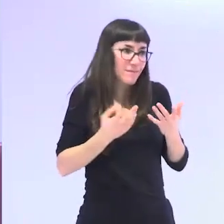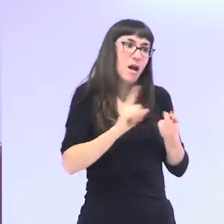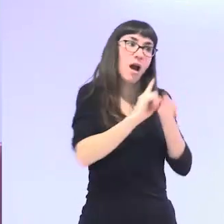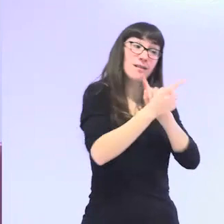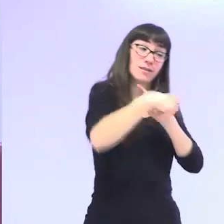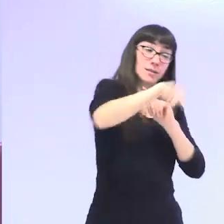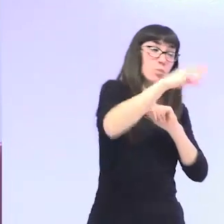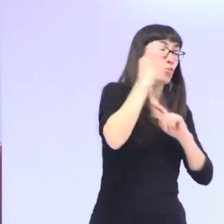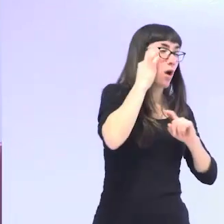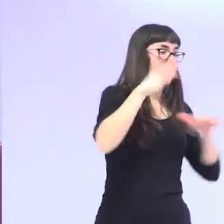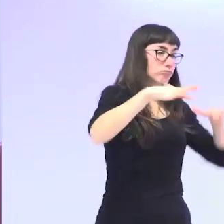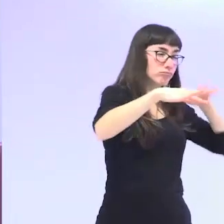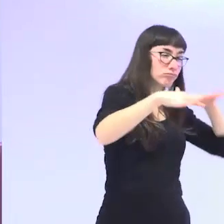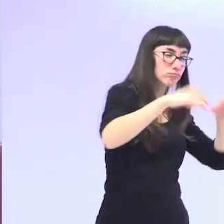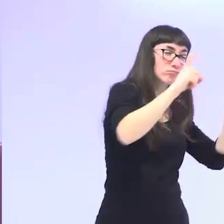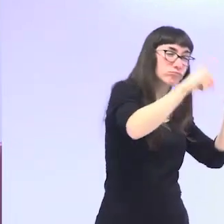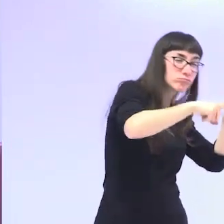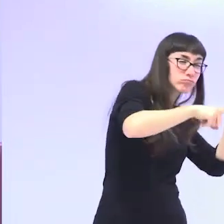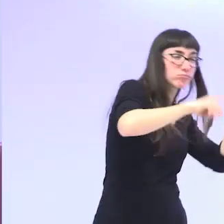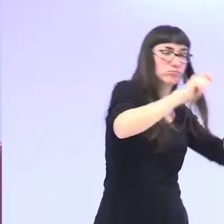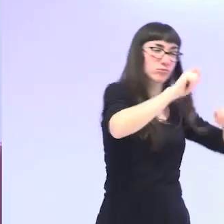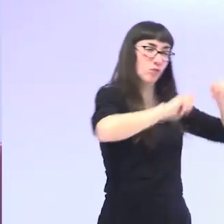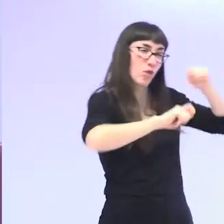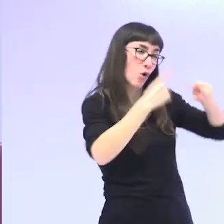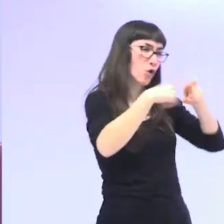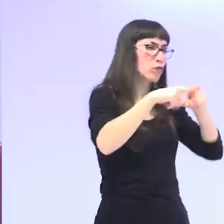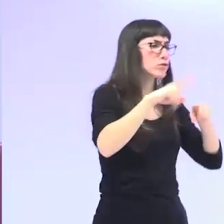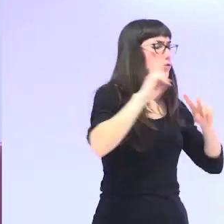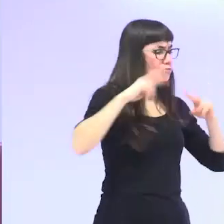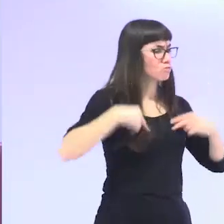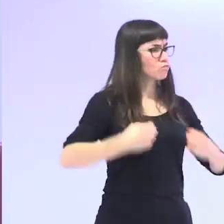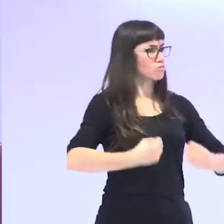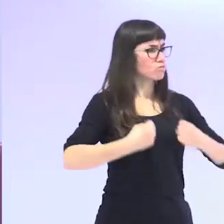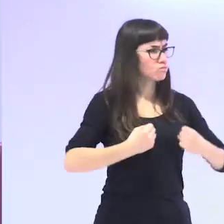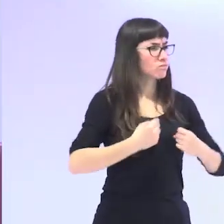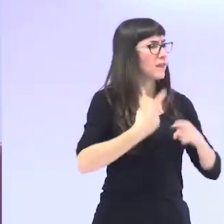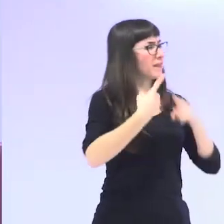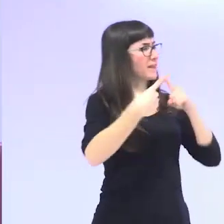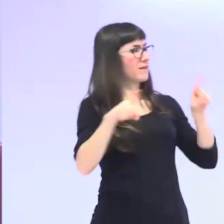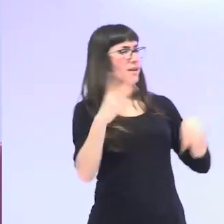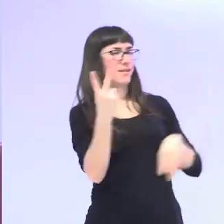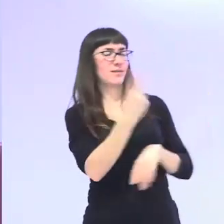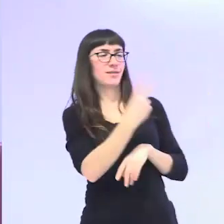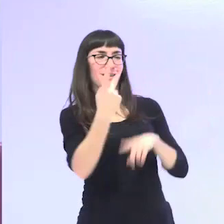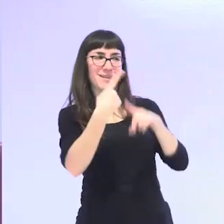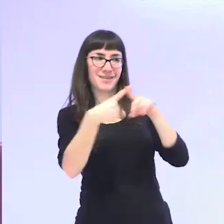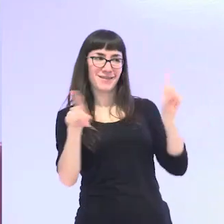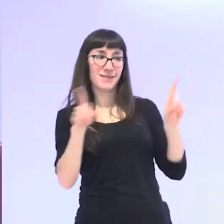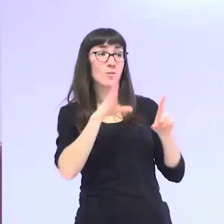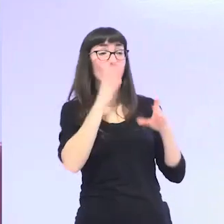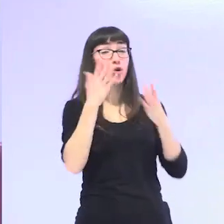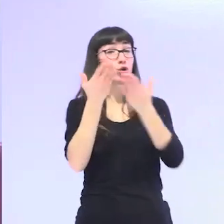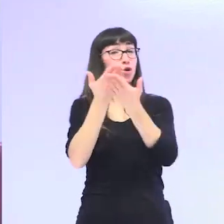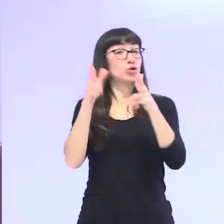asociativo porque vivimos en una sociedad patriarcal y no da valor a lo que hacemos las mujeres